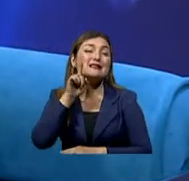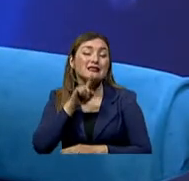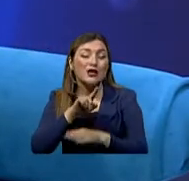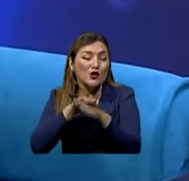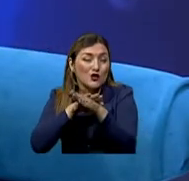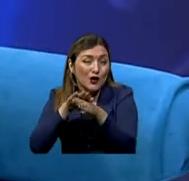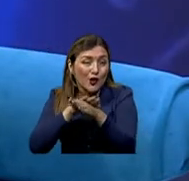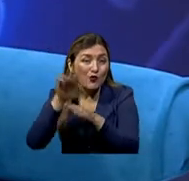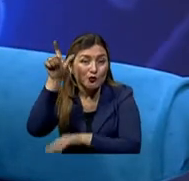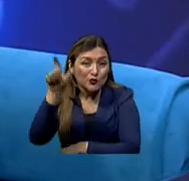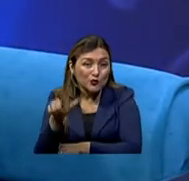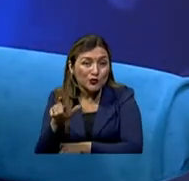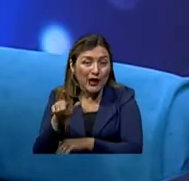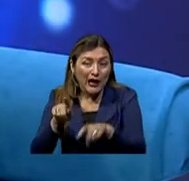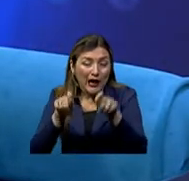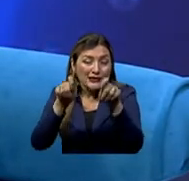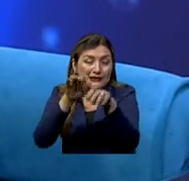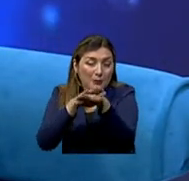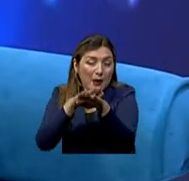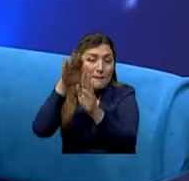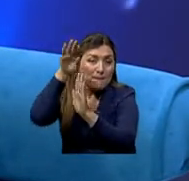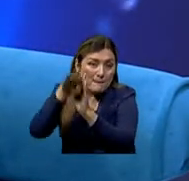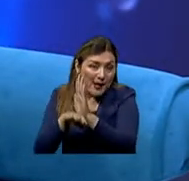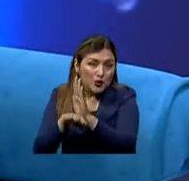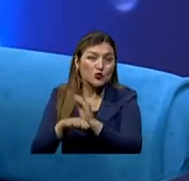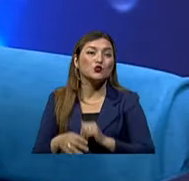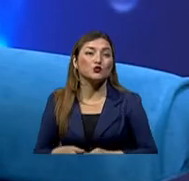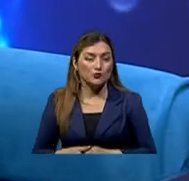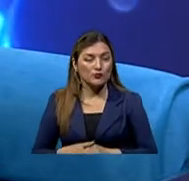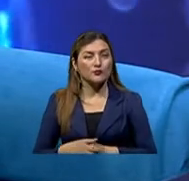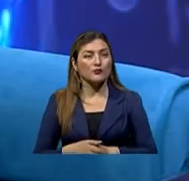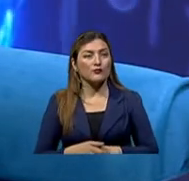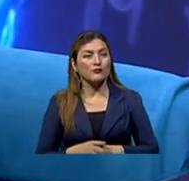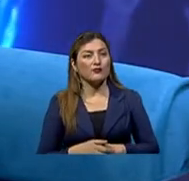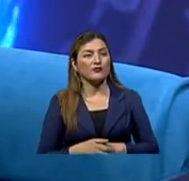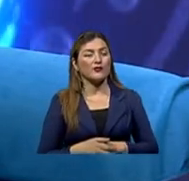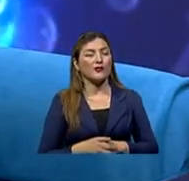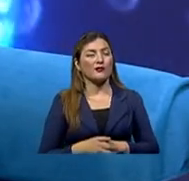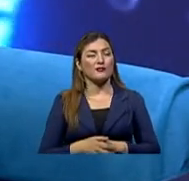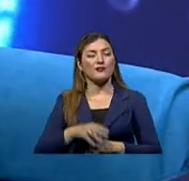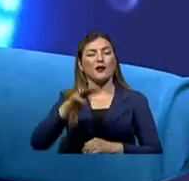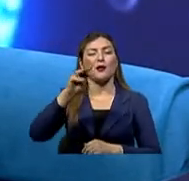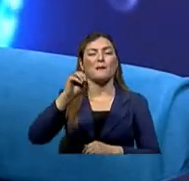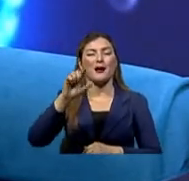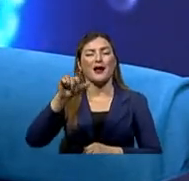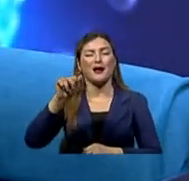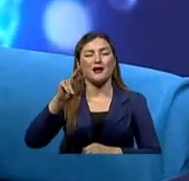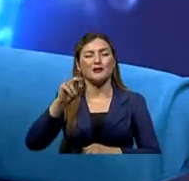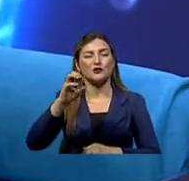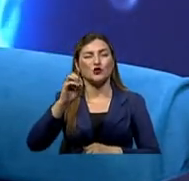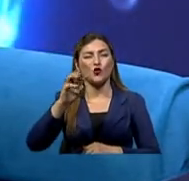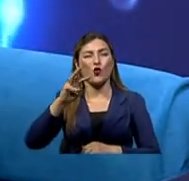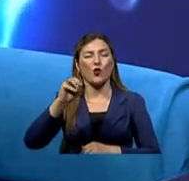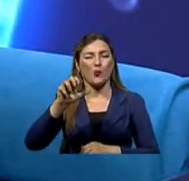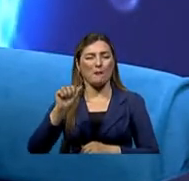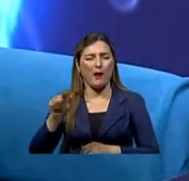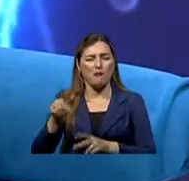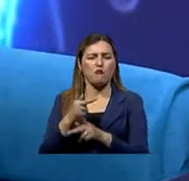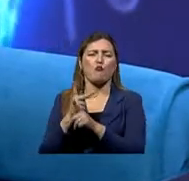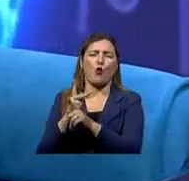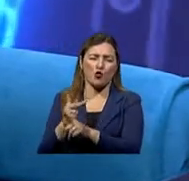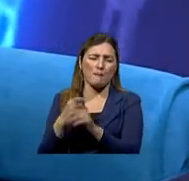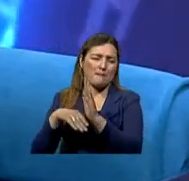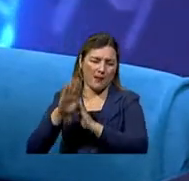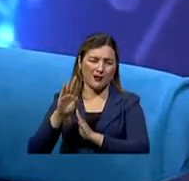menos cáncer de piel, sobre todo el melanoma, porque ellos tienen hasta cierto punto una protección, pero no nos